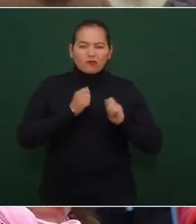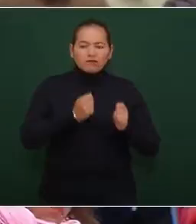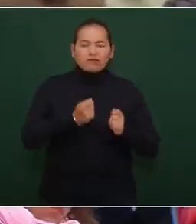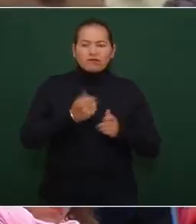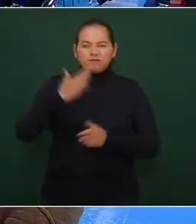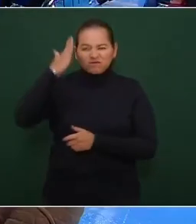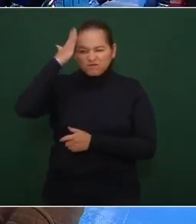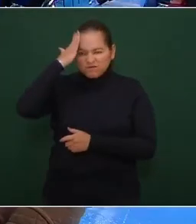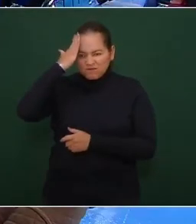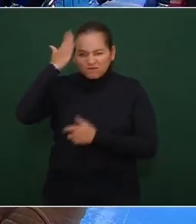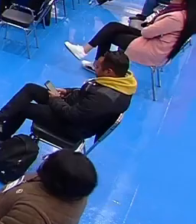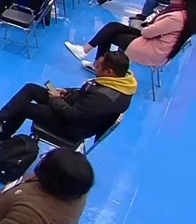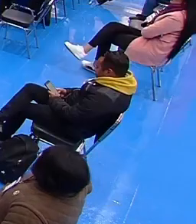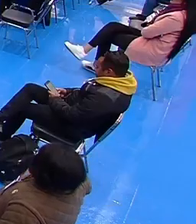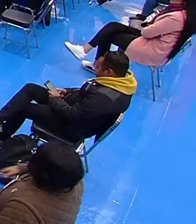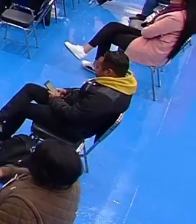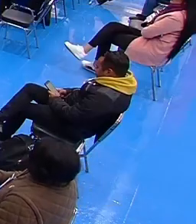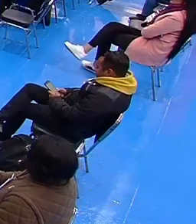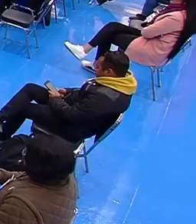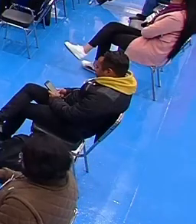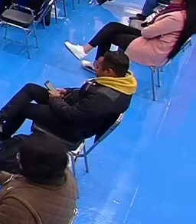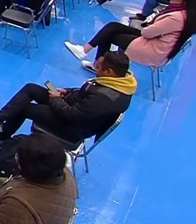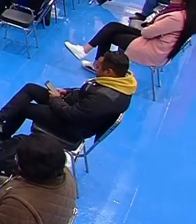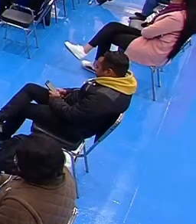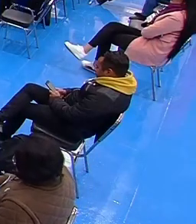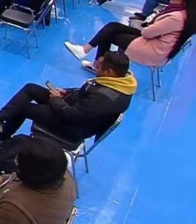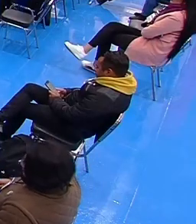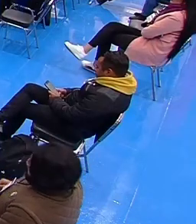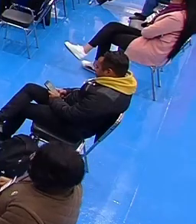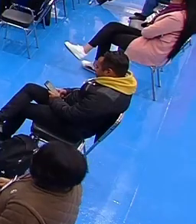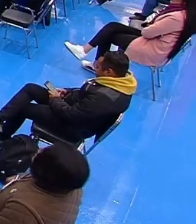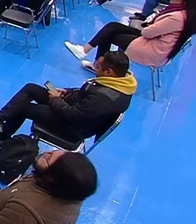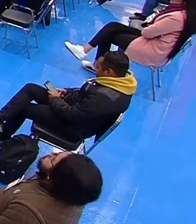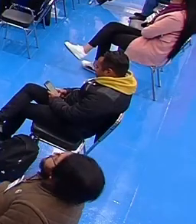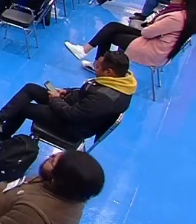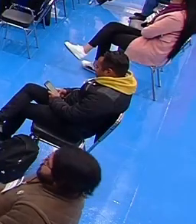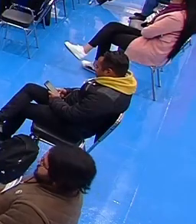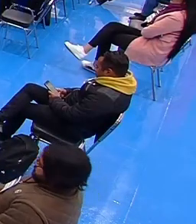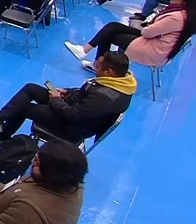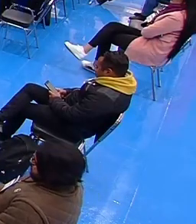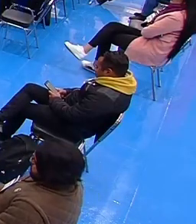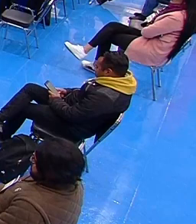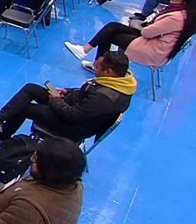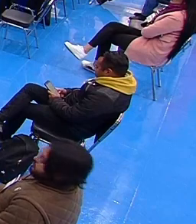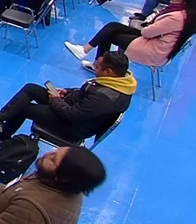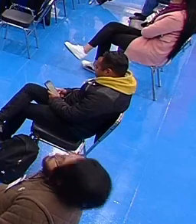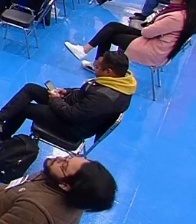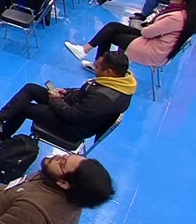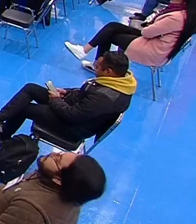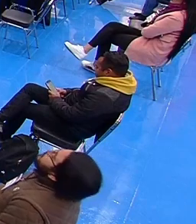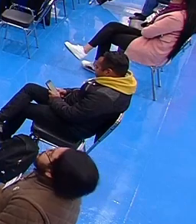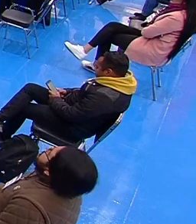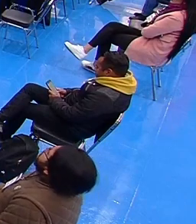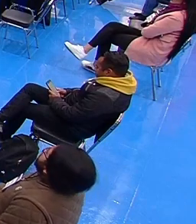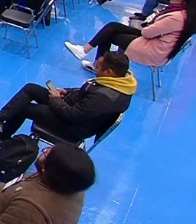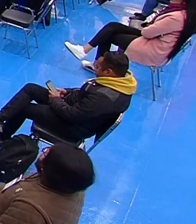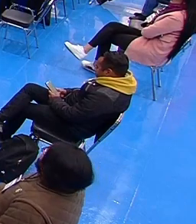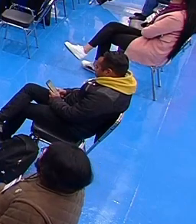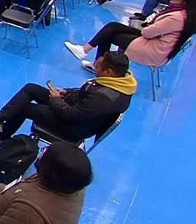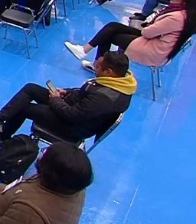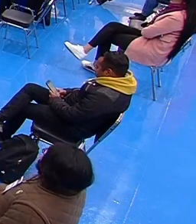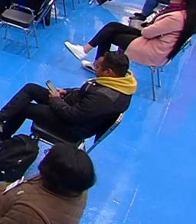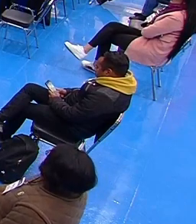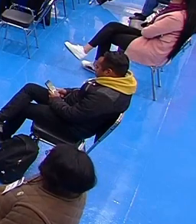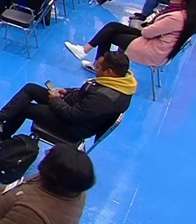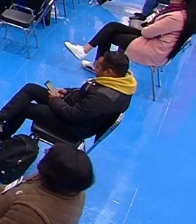amplificando conflictos otro conflicto que en particular los caciques de Ardelio están desatando el año pasado